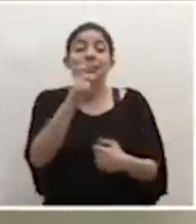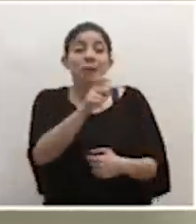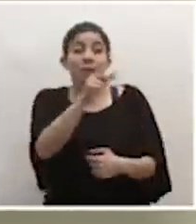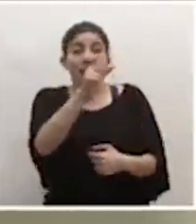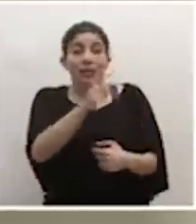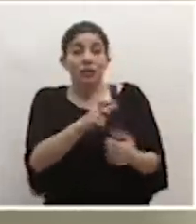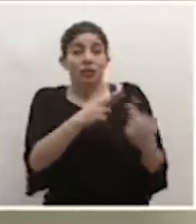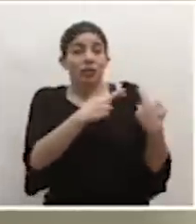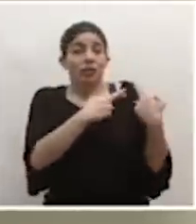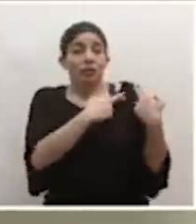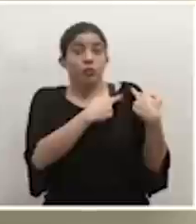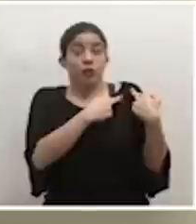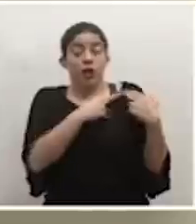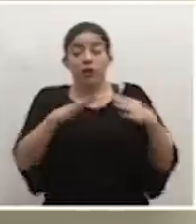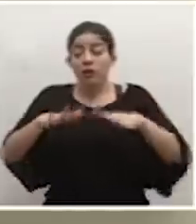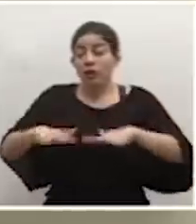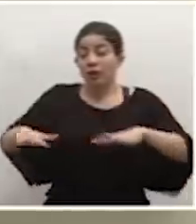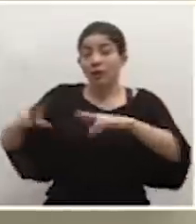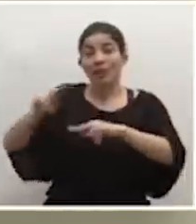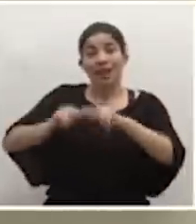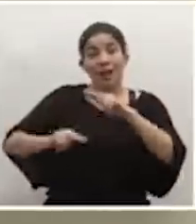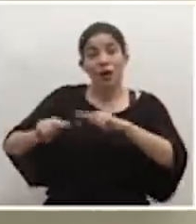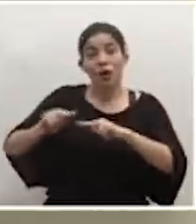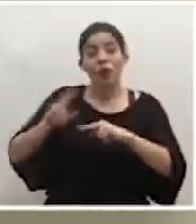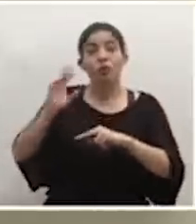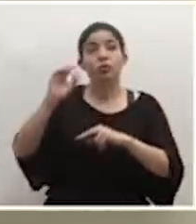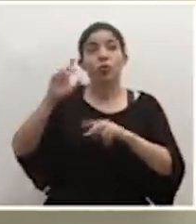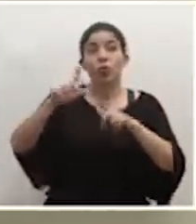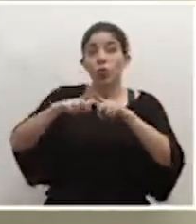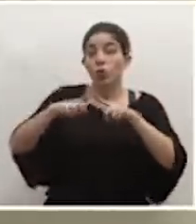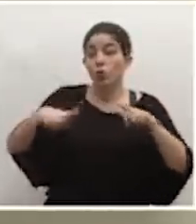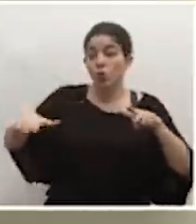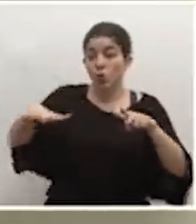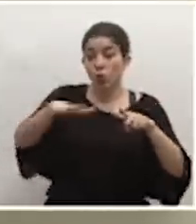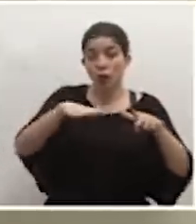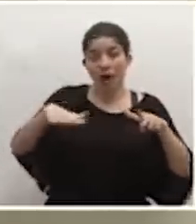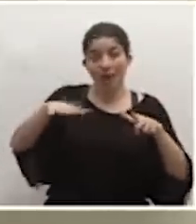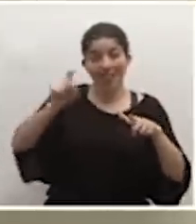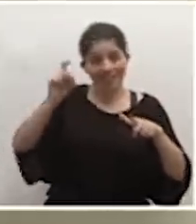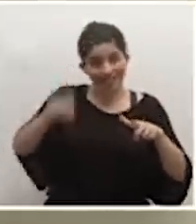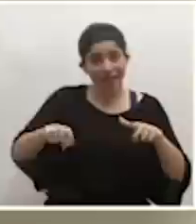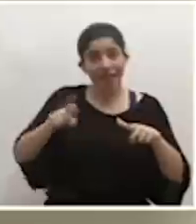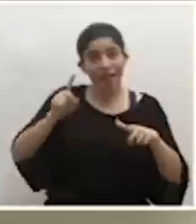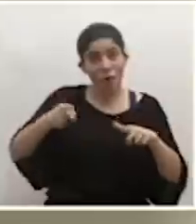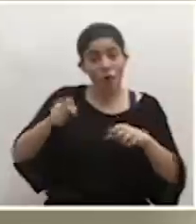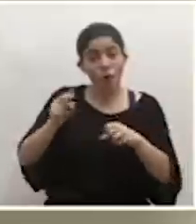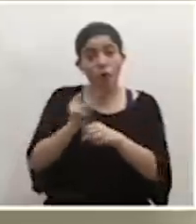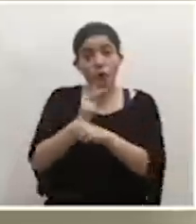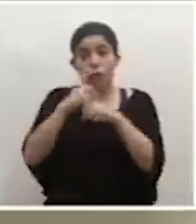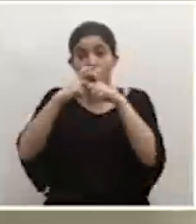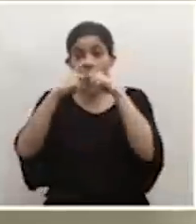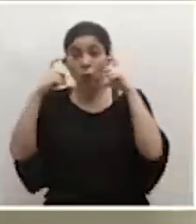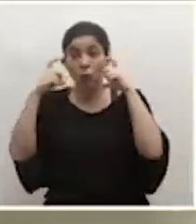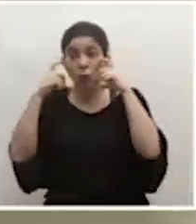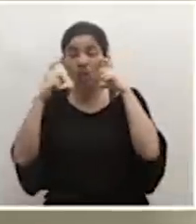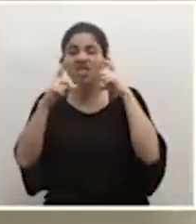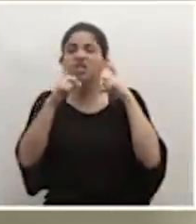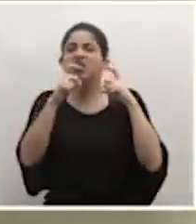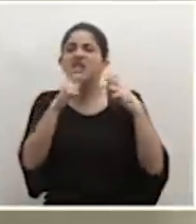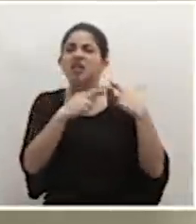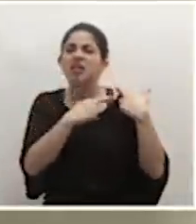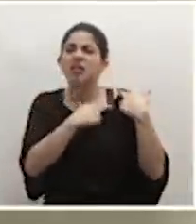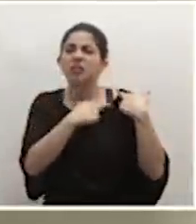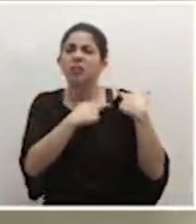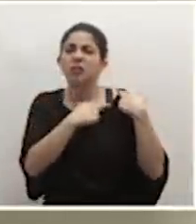establecimiento o la entidad en donde se tiene que usar la mascarilla de forma obligatoria será el que tenga que